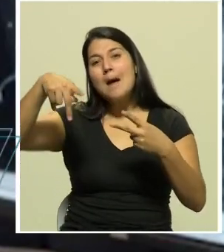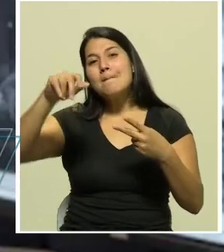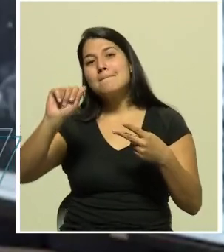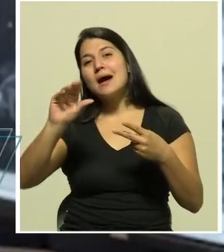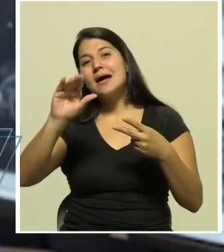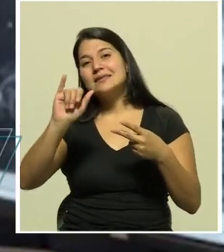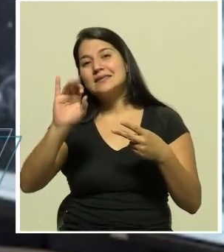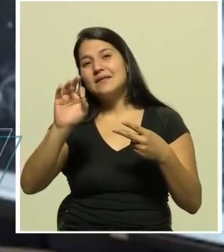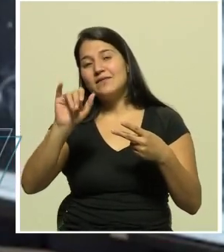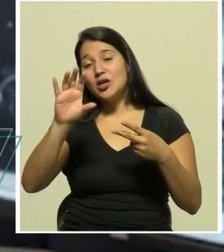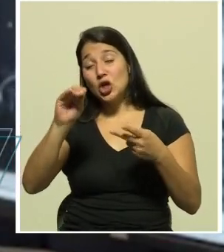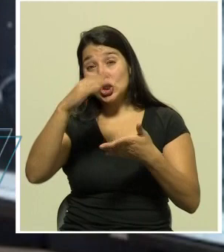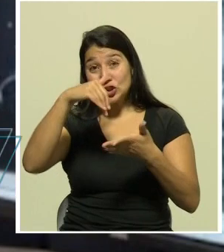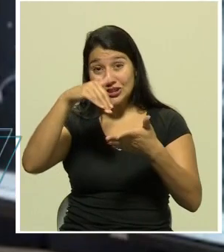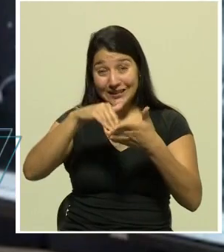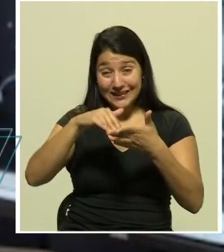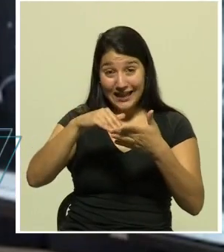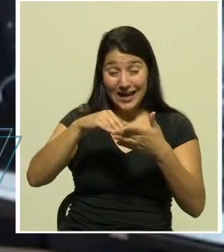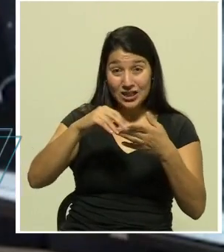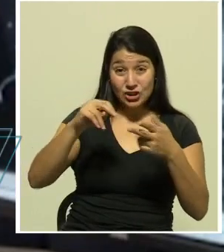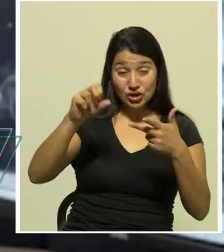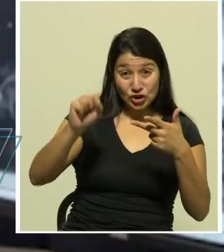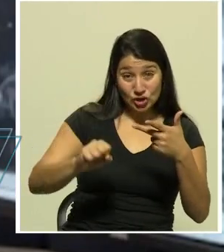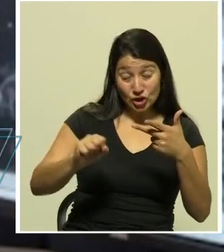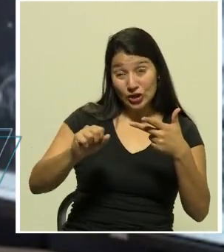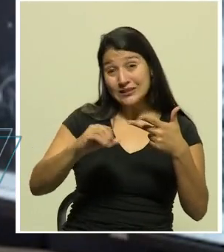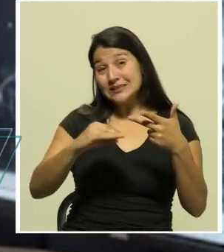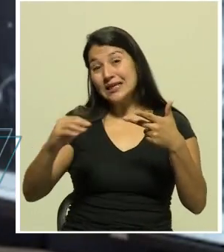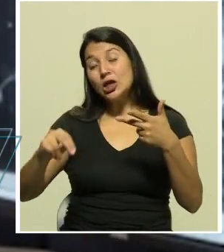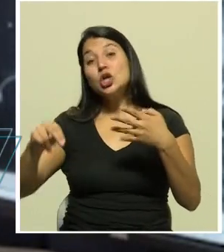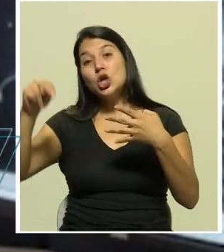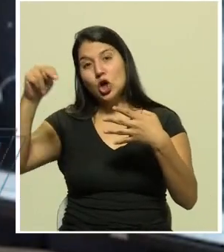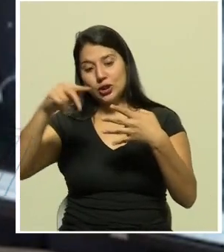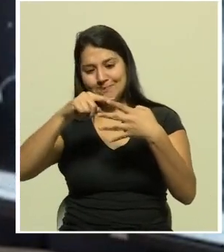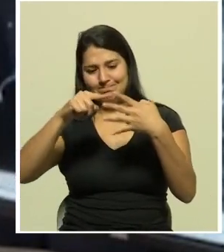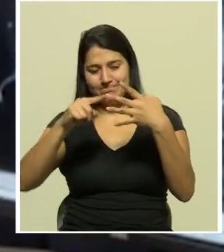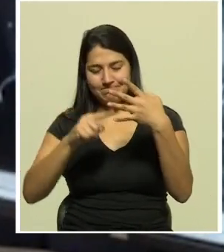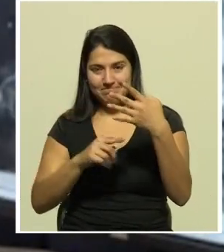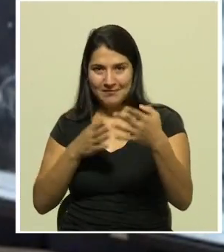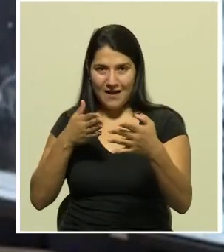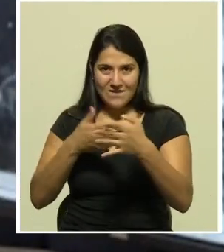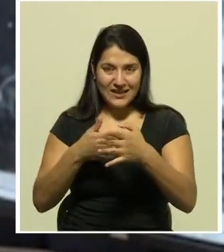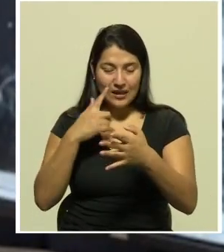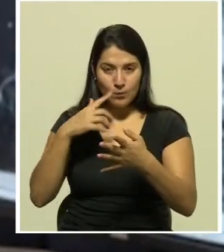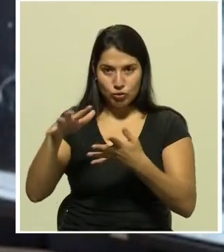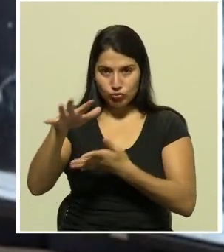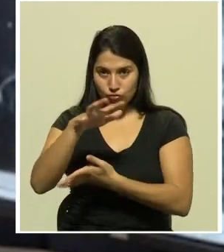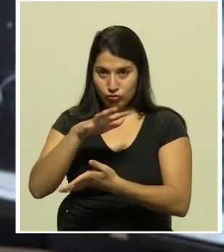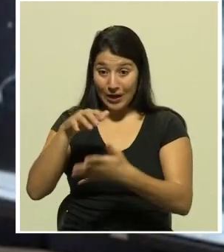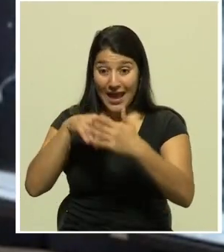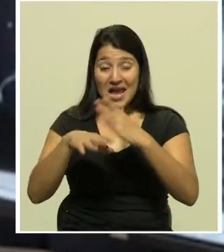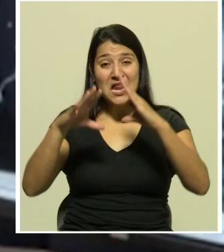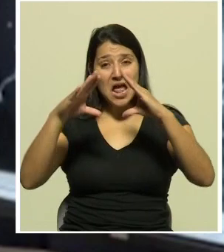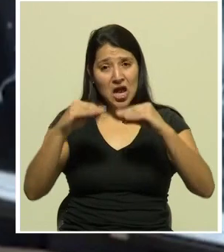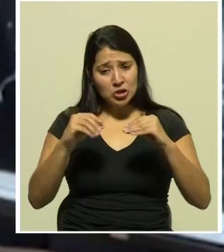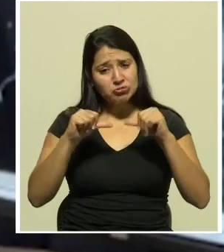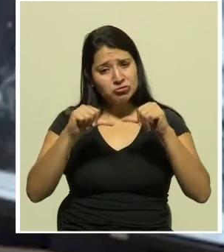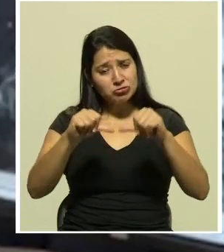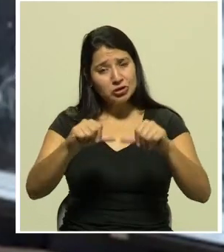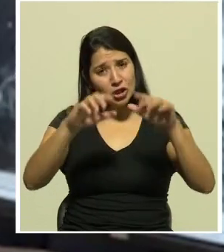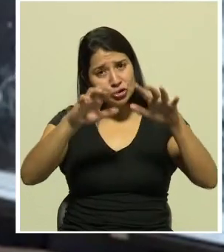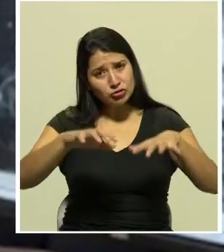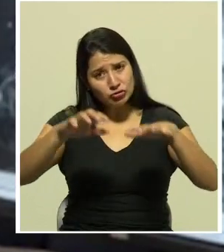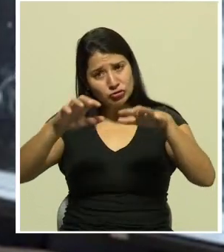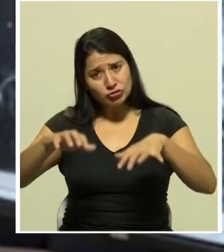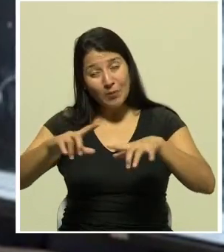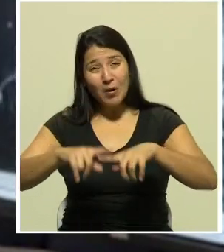sur y zona norte fueron las más afectadas por la onda tropical se espera que en horas de la noche continúen las lluvias sin embargo en menor